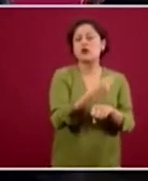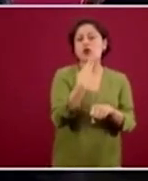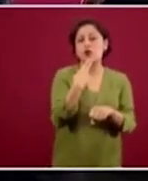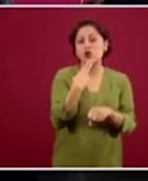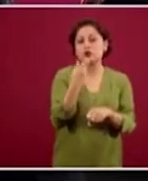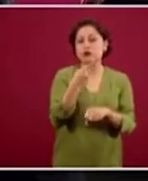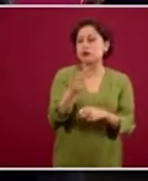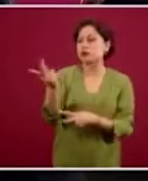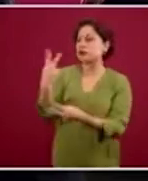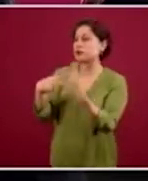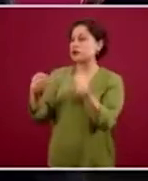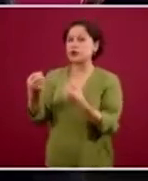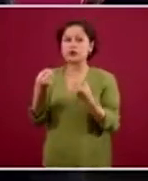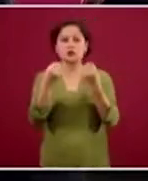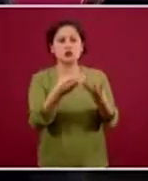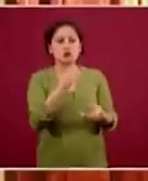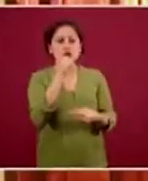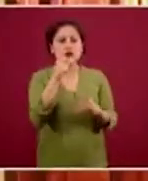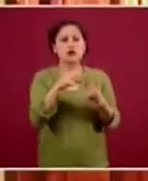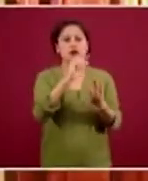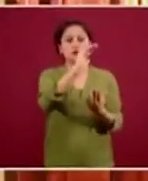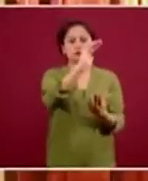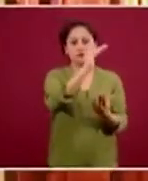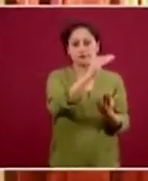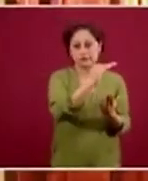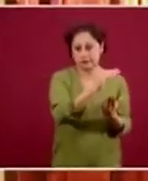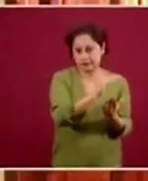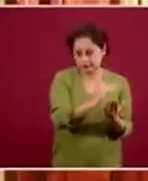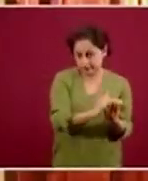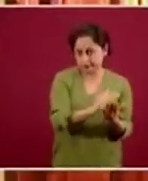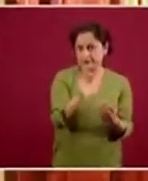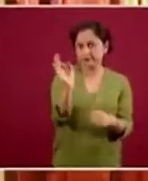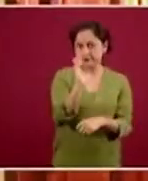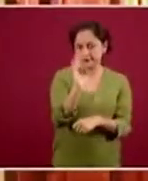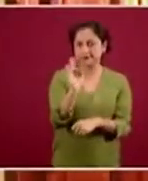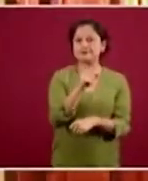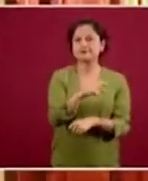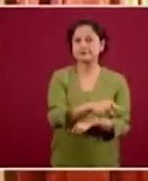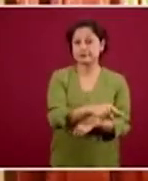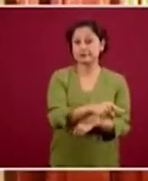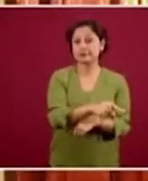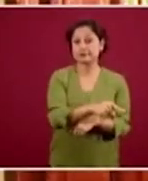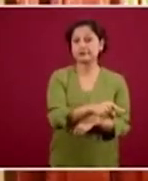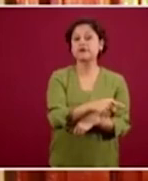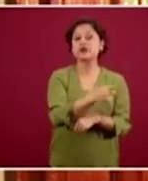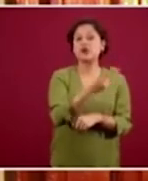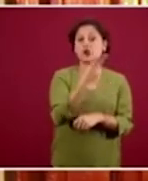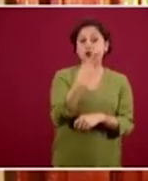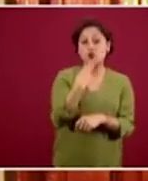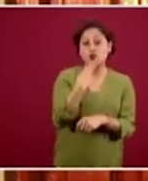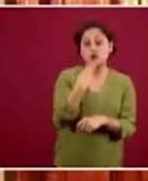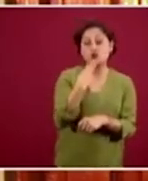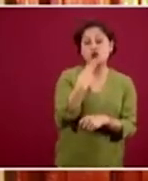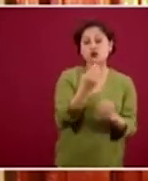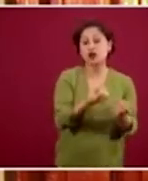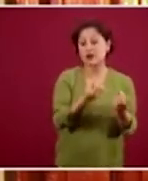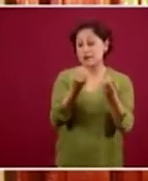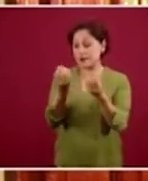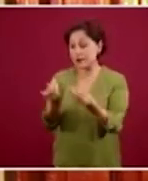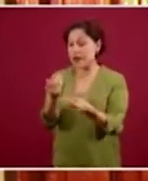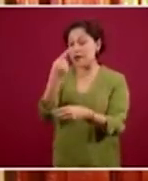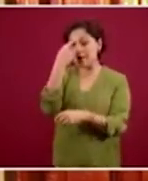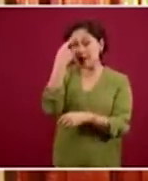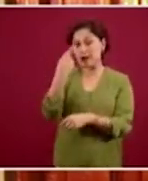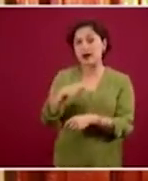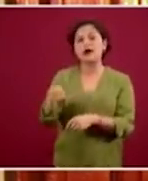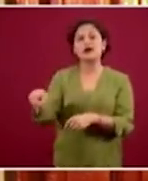otro lado, tenemos el reto de que la sangre que está en los bancos de sangre pueda ser usada de la manera más efectiva y óptima